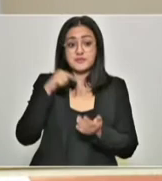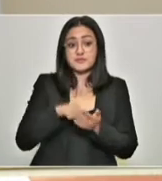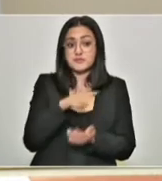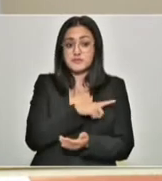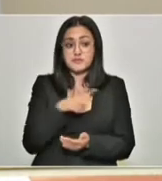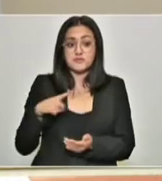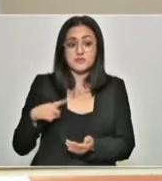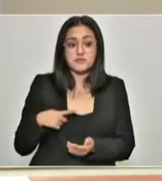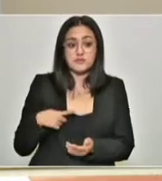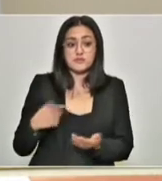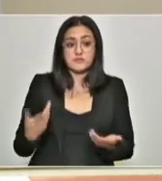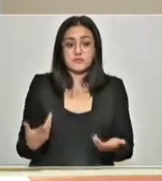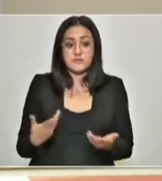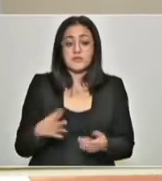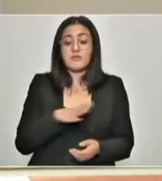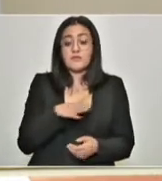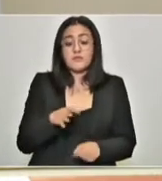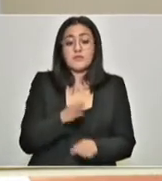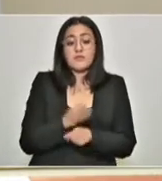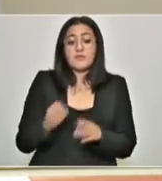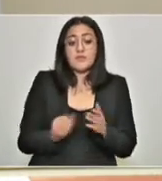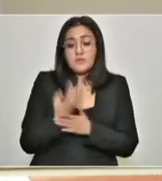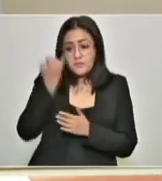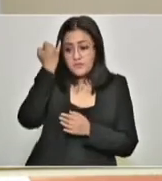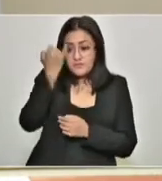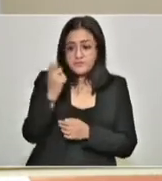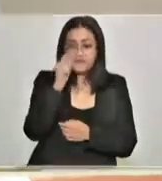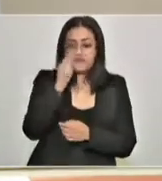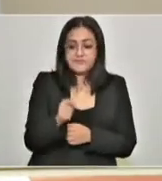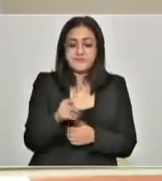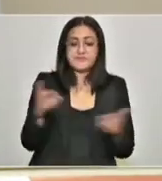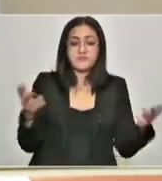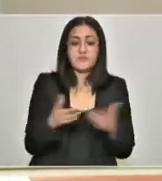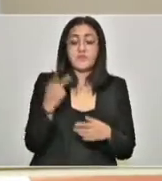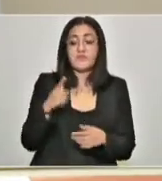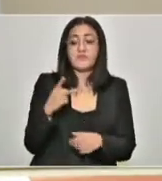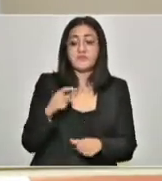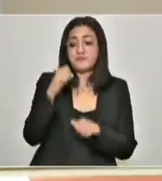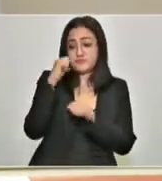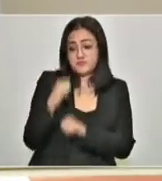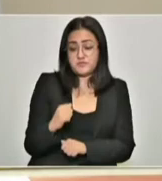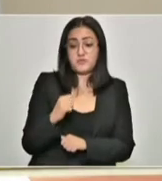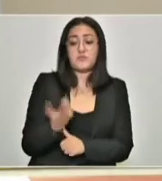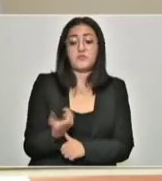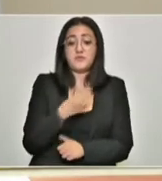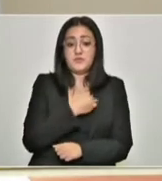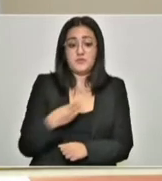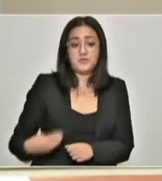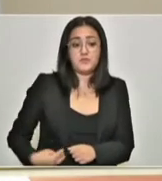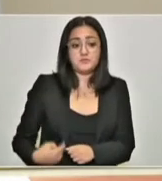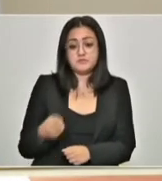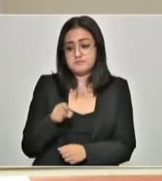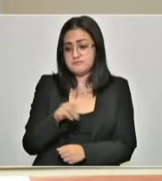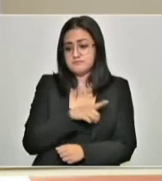haber una nueva idea del ejercicio de la autoridad municipal.